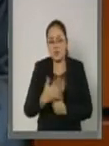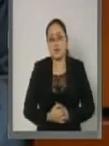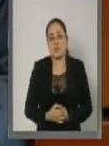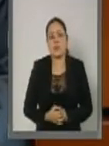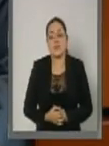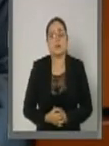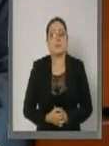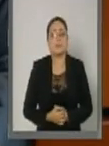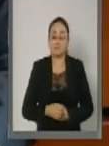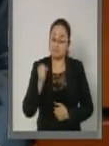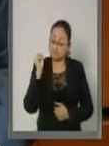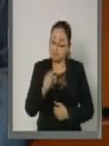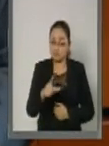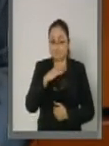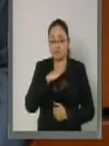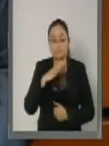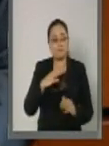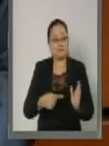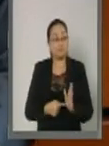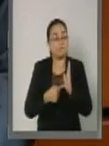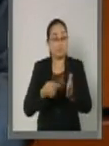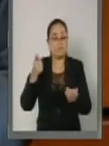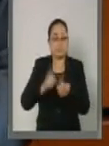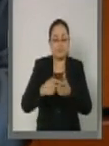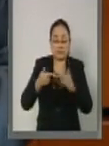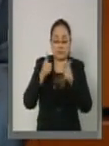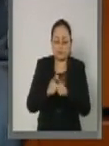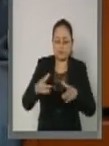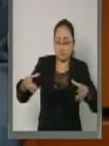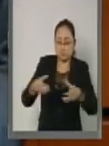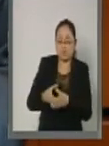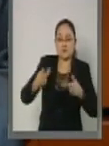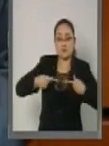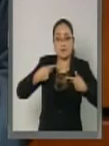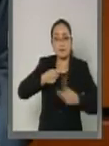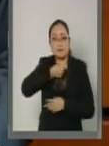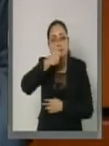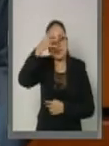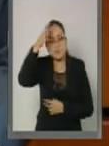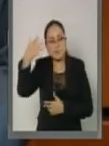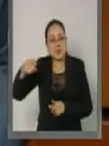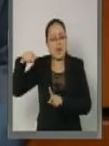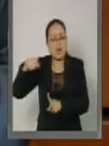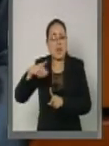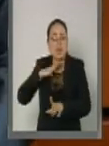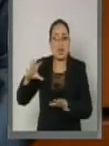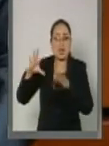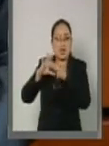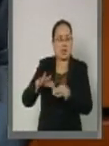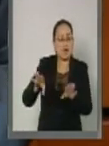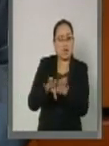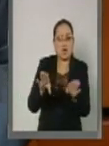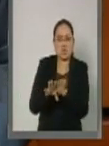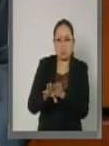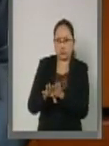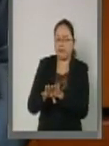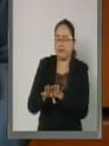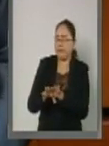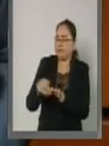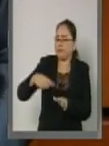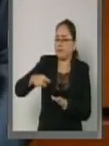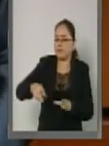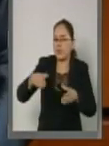se proyecta que dentro del grupo de adultos mayores, el subgrupo de edad con mayor crecimiento experimenta,